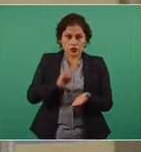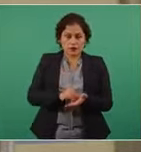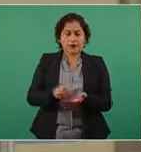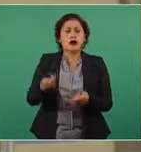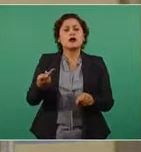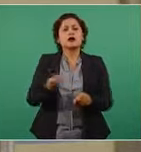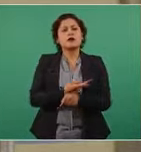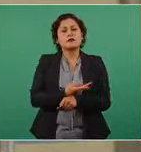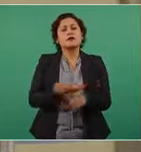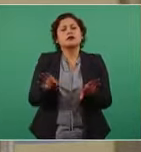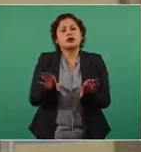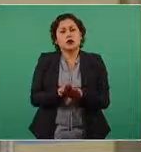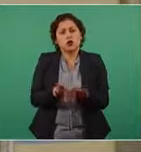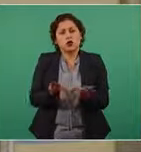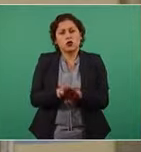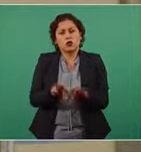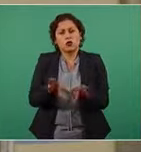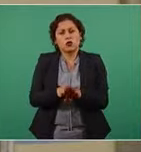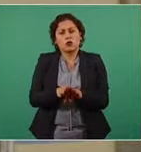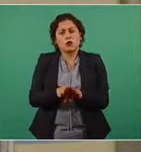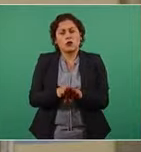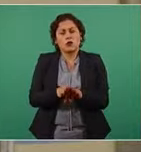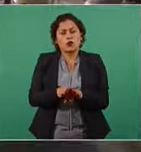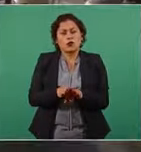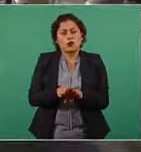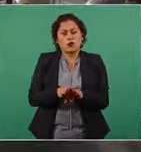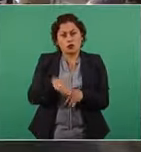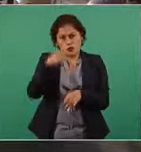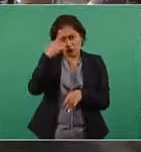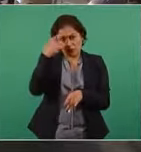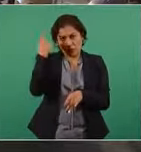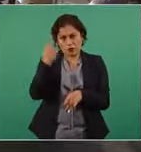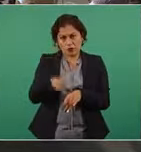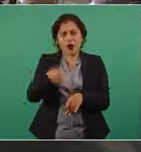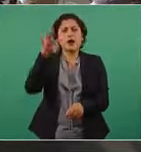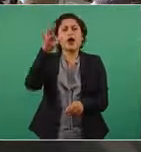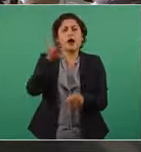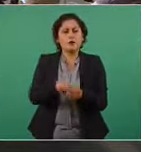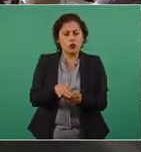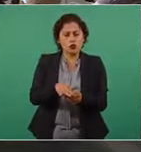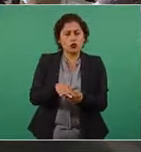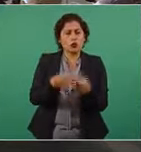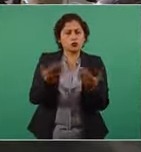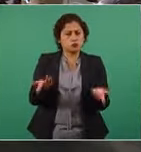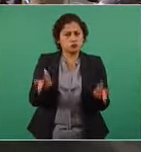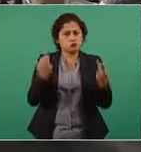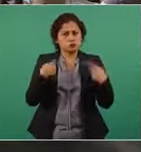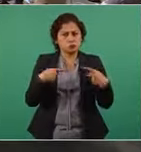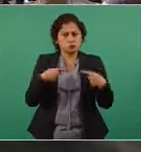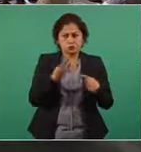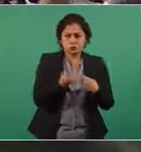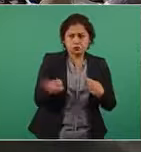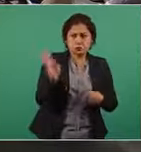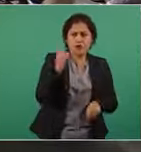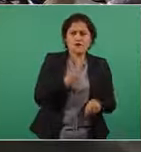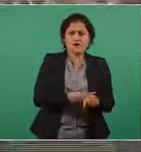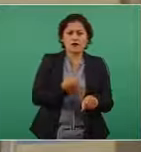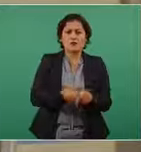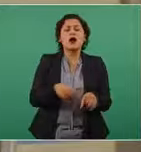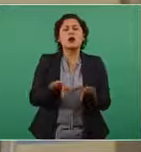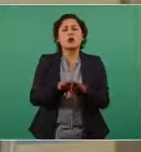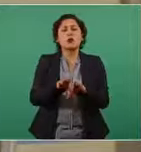la vía o la ruta crítica para emitir su voto o si es incluso considerable que